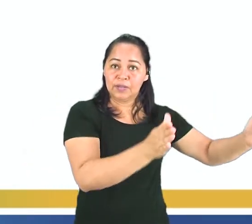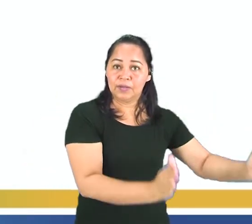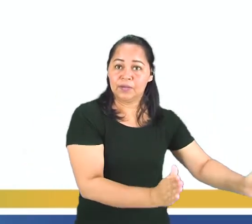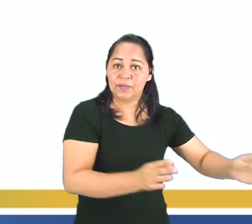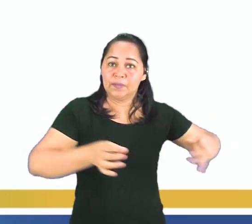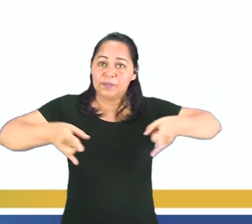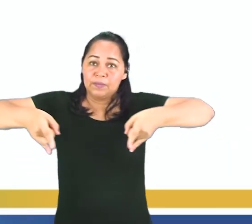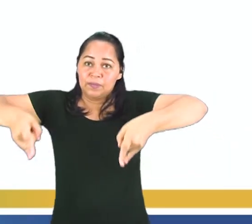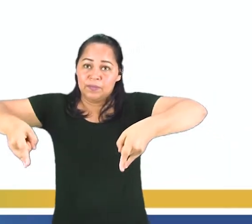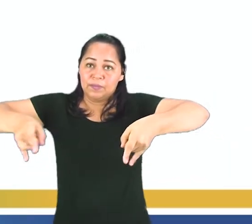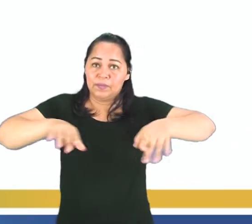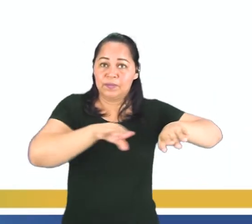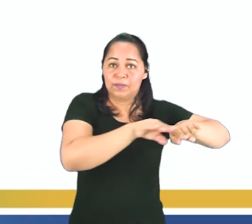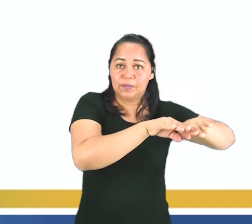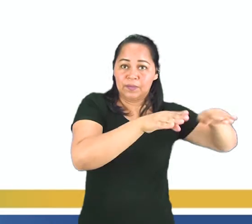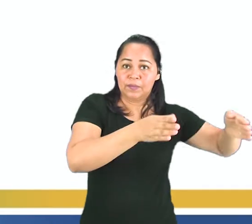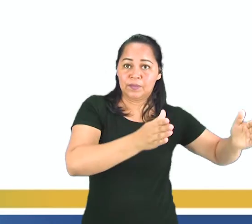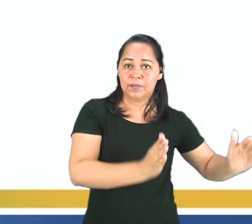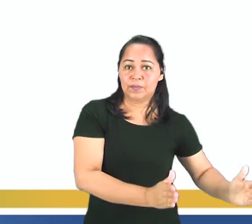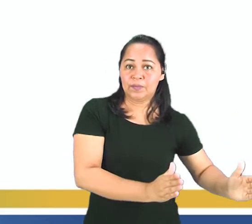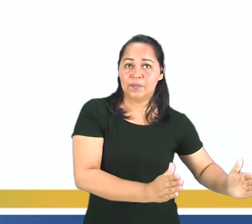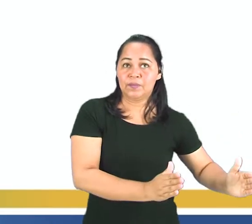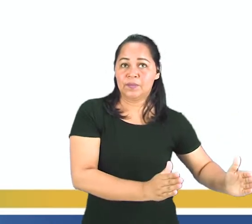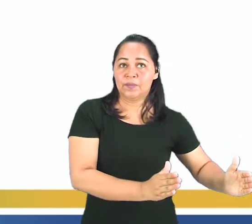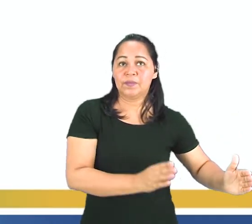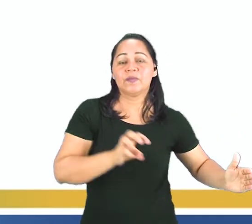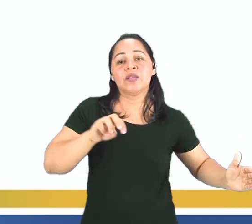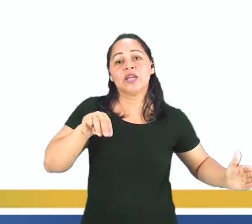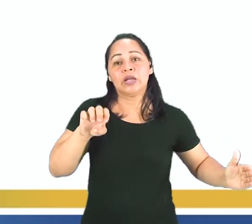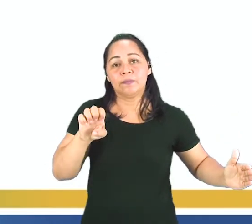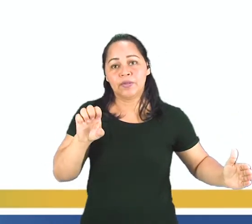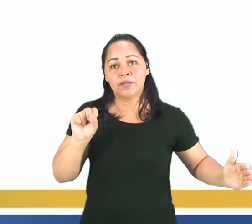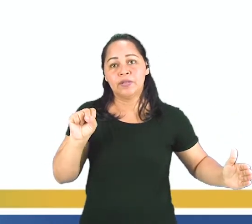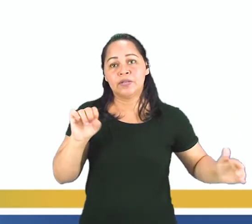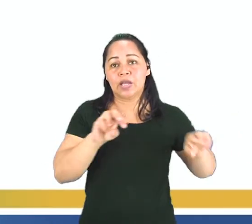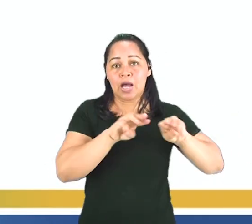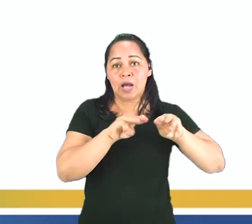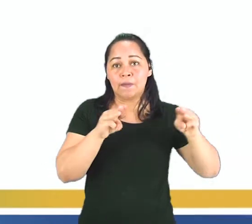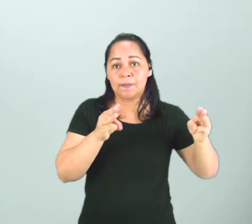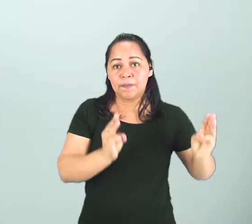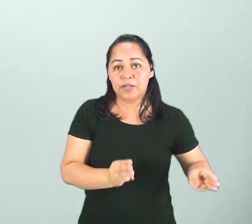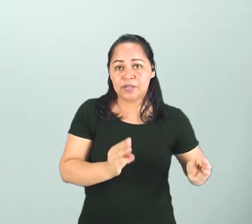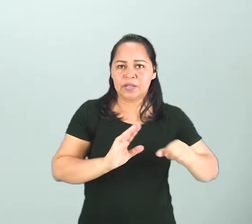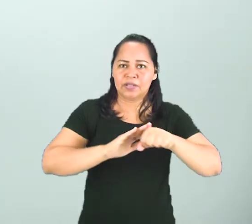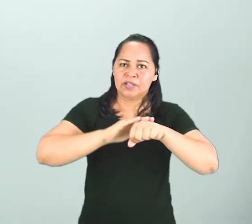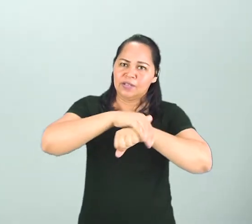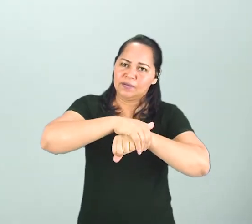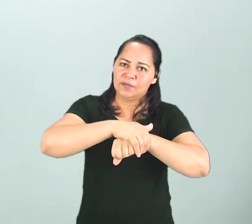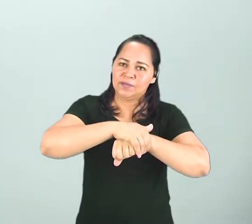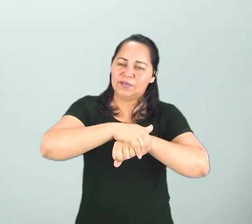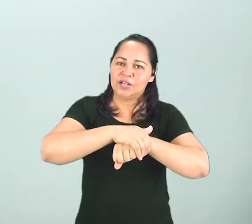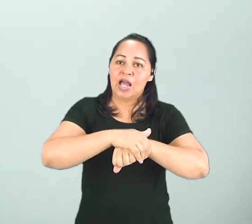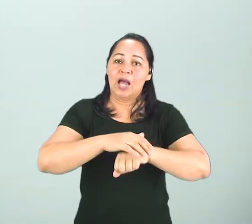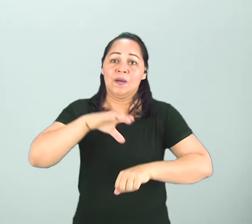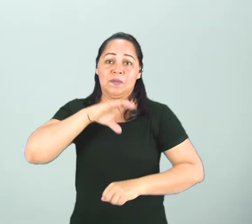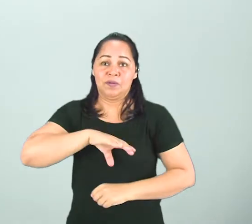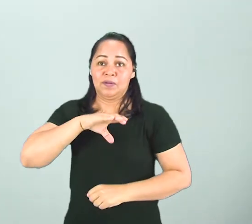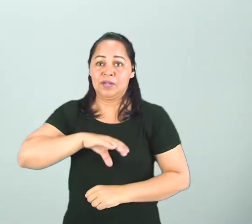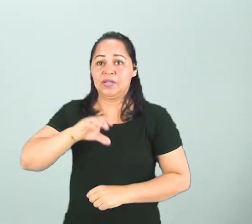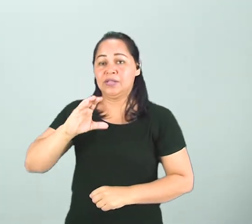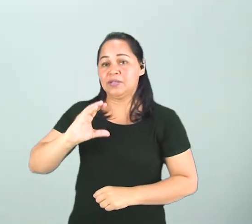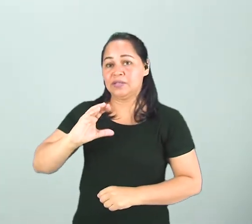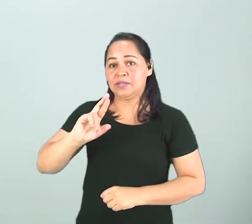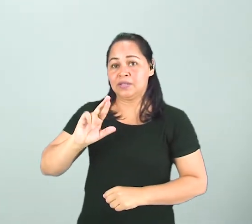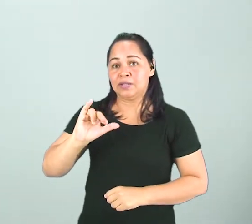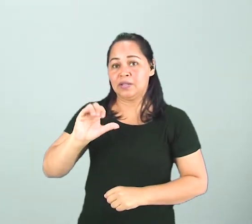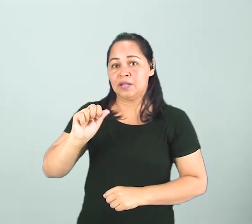imagen con los nombres? Mira, cama es igual a nosotros, ¿cierto? Mesita de noche o nuestro famoso criado mudo. Este también se llama de